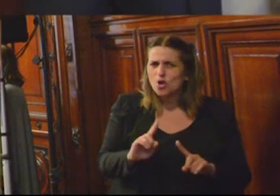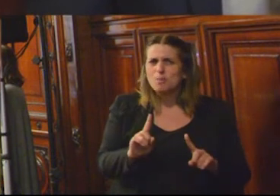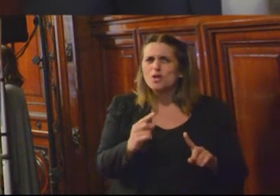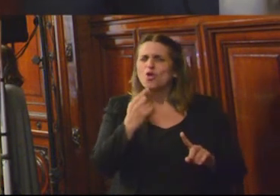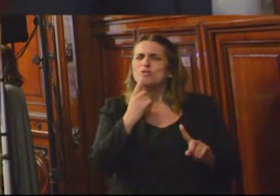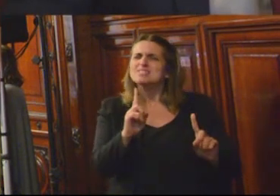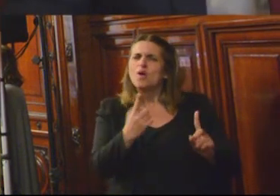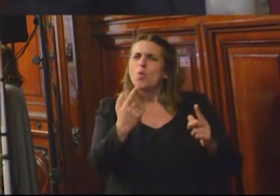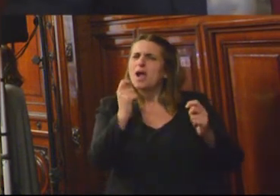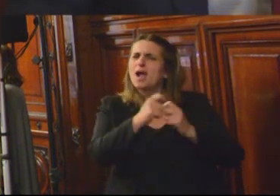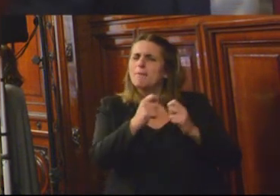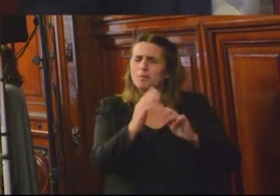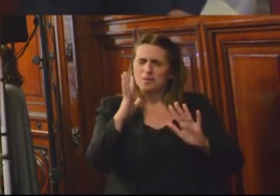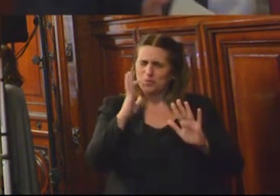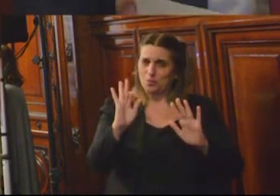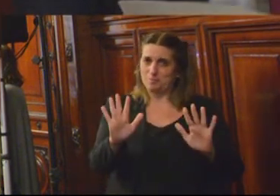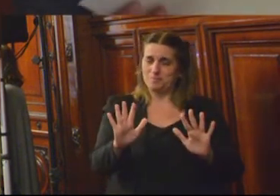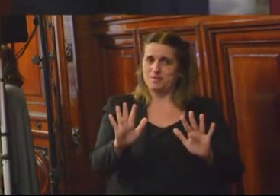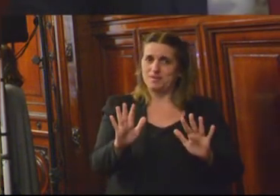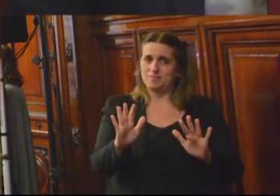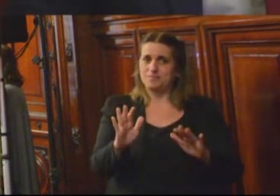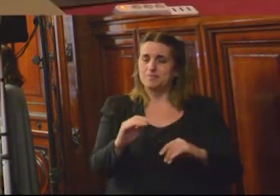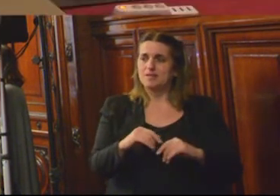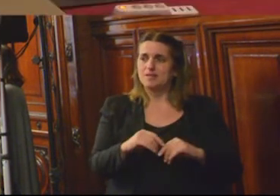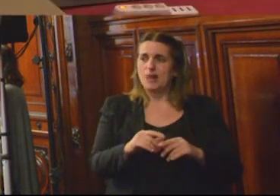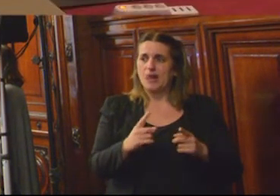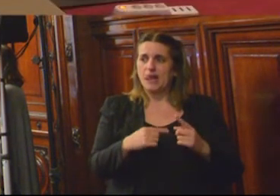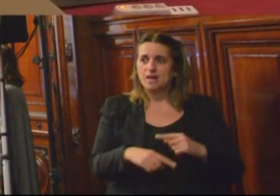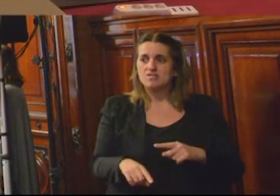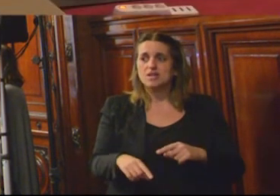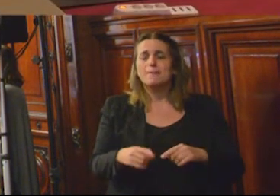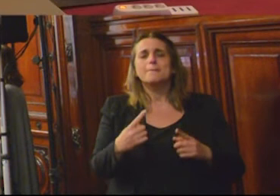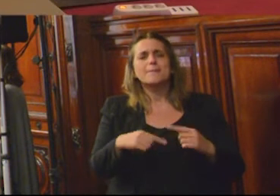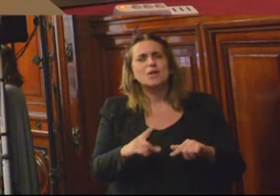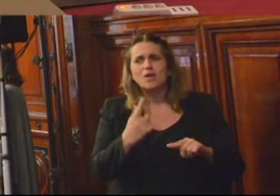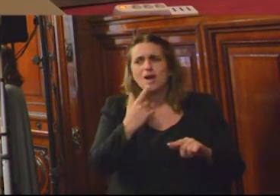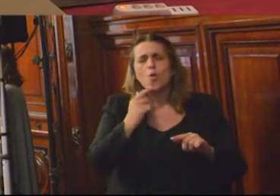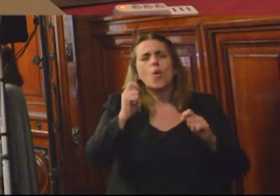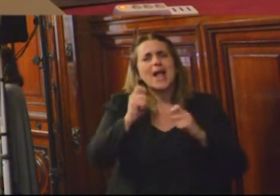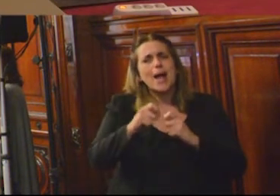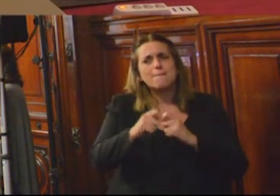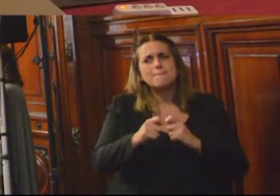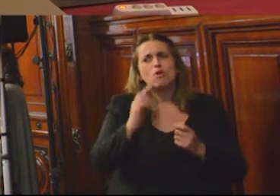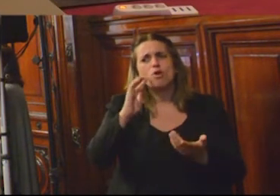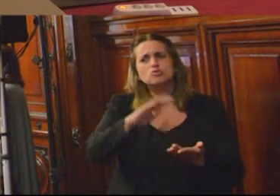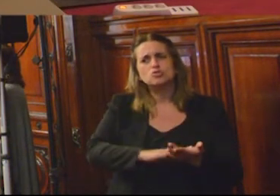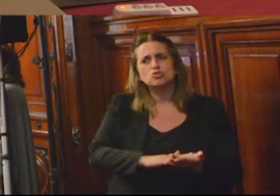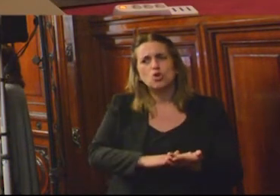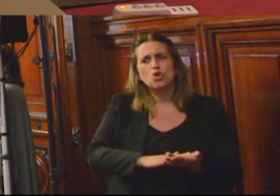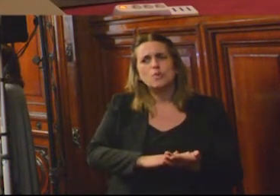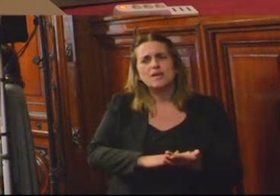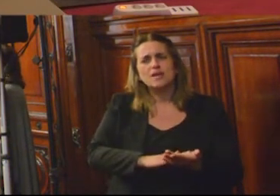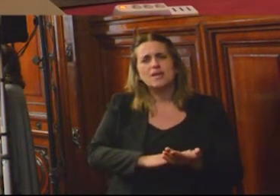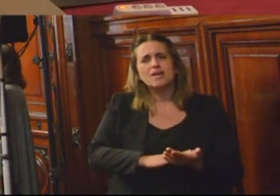si ha habido un cambio, disculpe, señor Presidente, gracias a usted, implícitamente, pero si ha habido un cambio en el sentido de detener